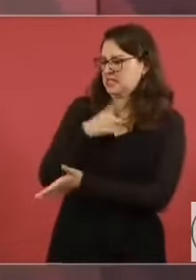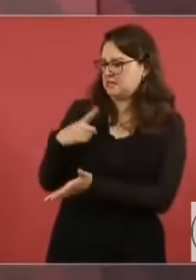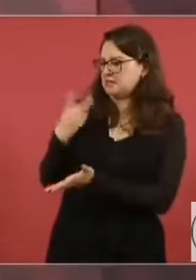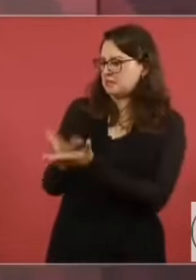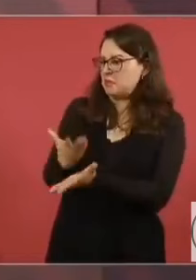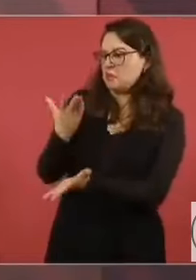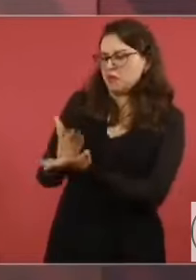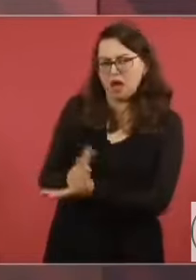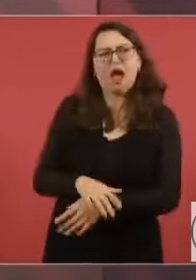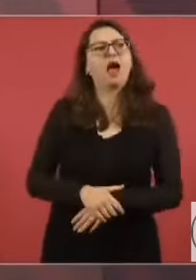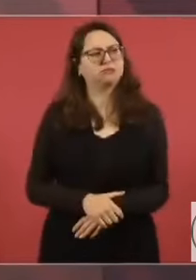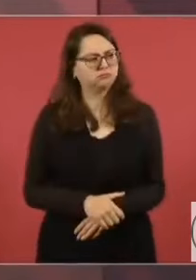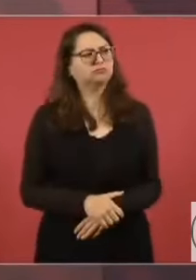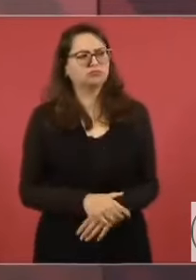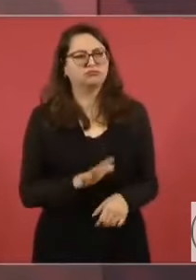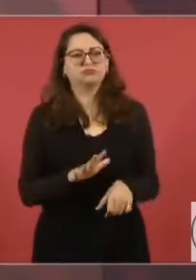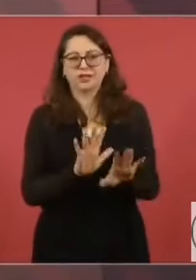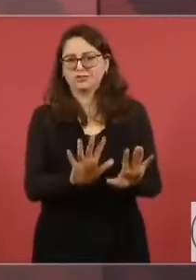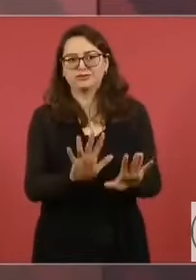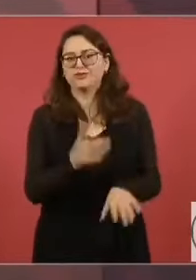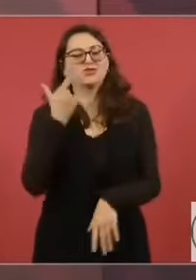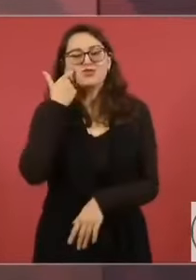Claro que voy a insistir,